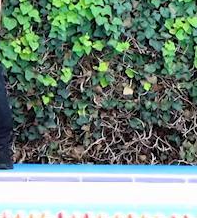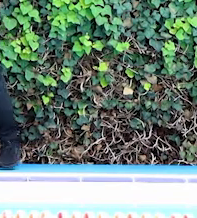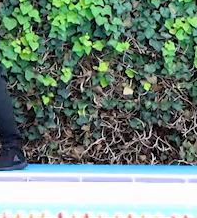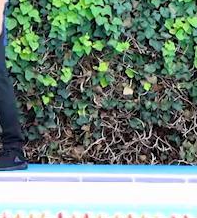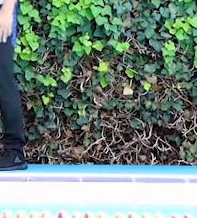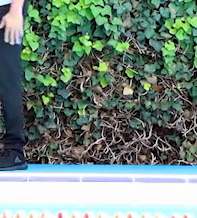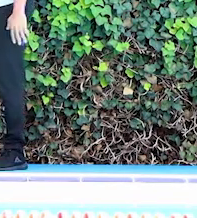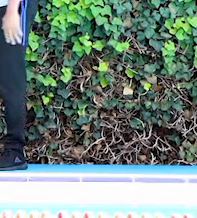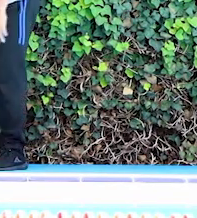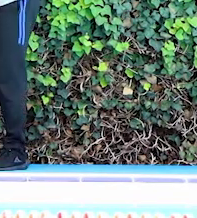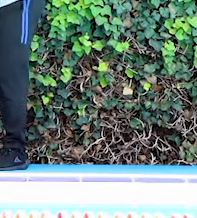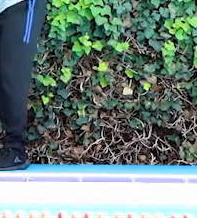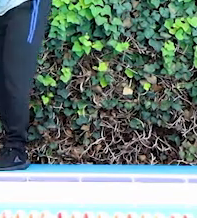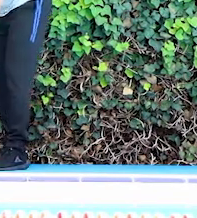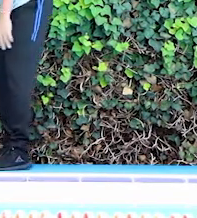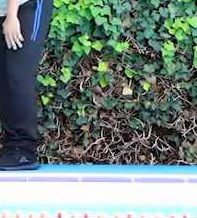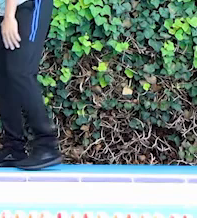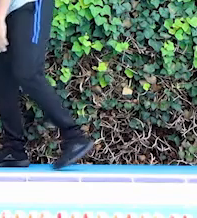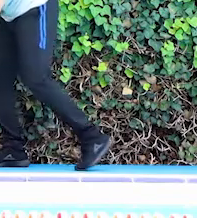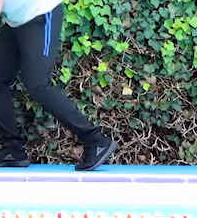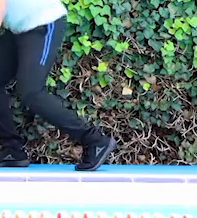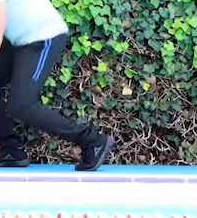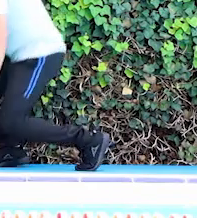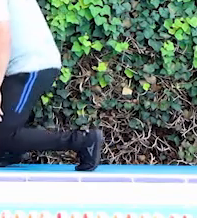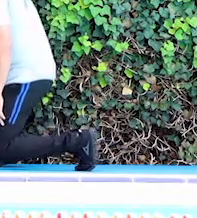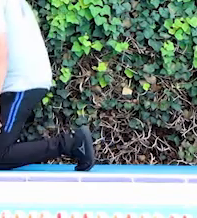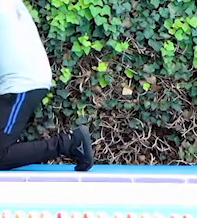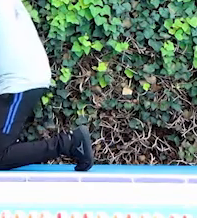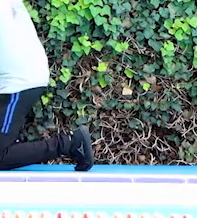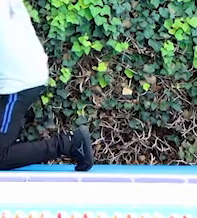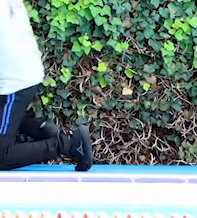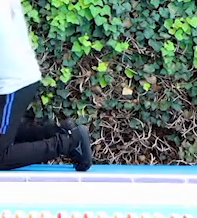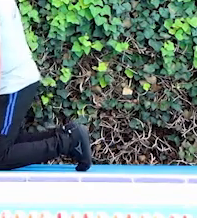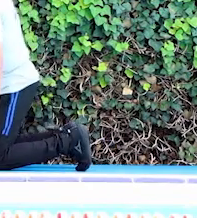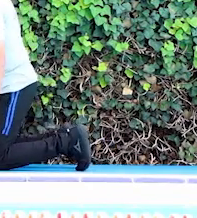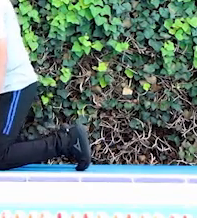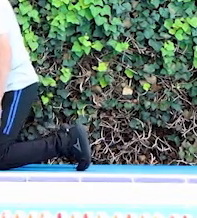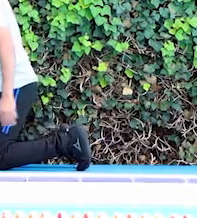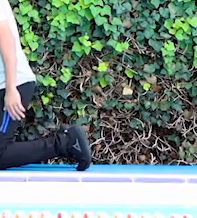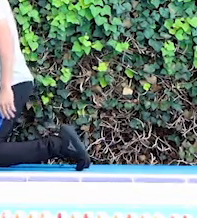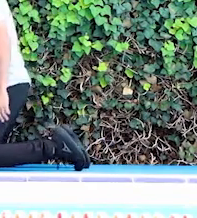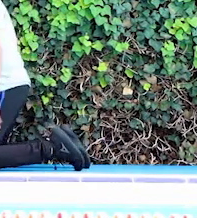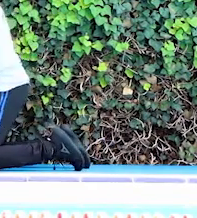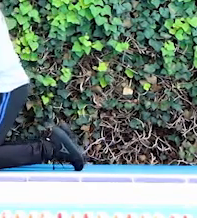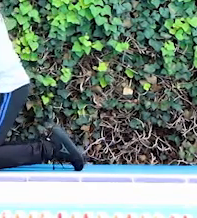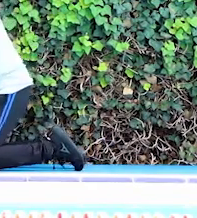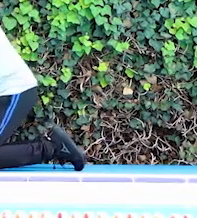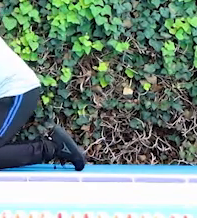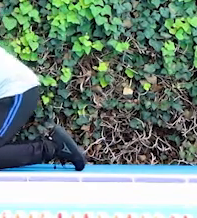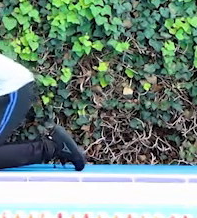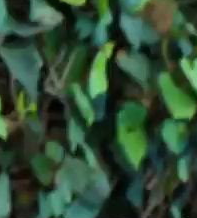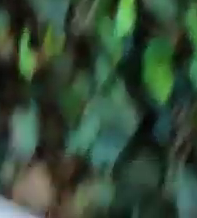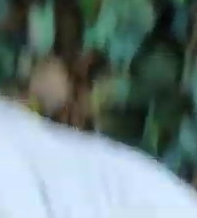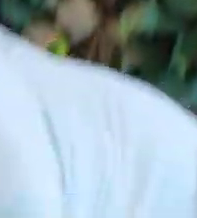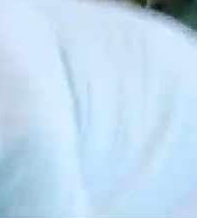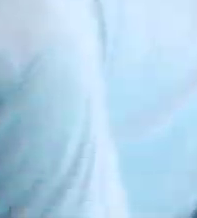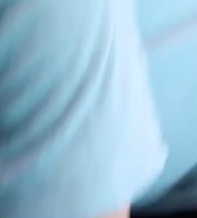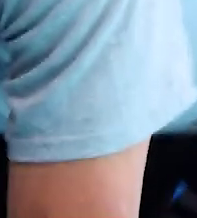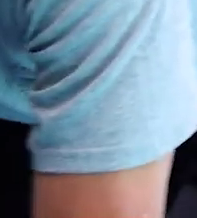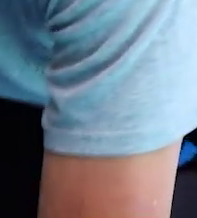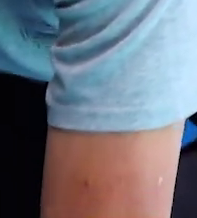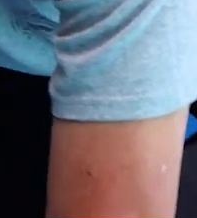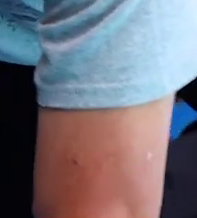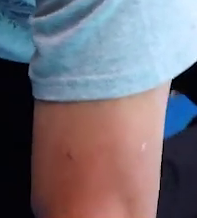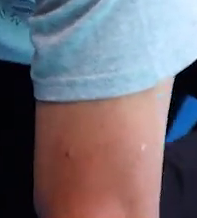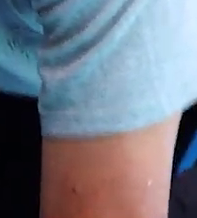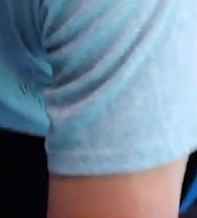Ok. Vamos a hacer la demostración. Nos ponemos en seis puntos. ¡Vamos! ¡Vamos! Ok,